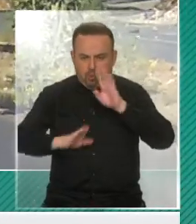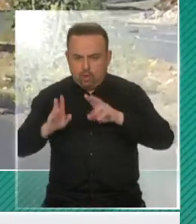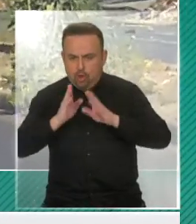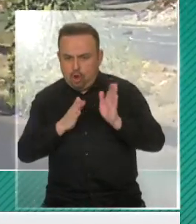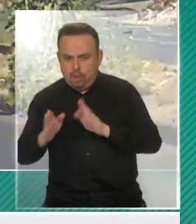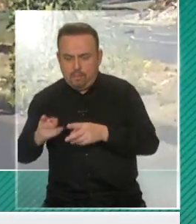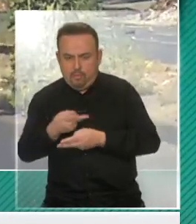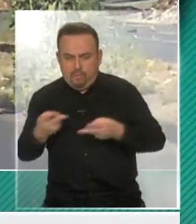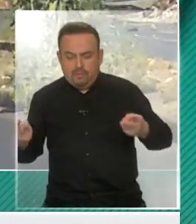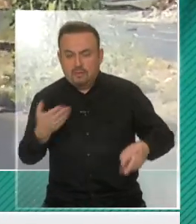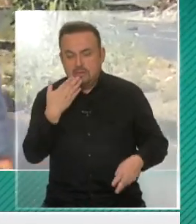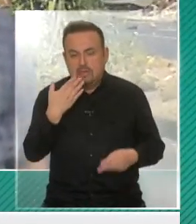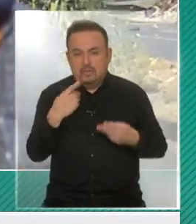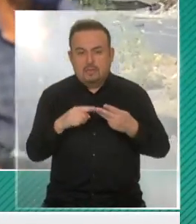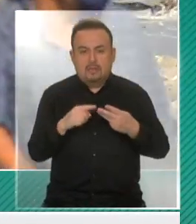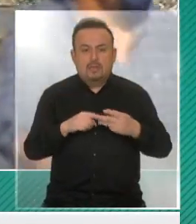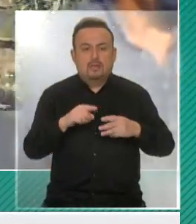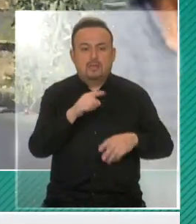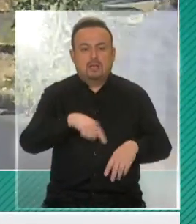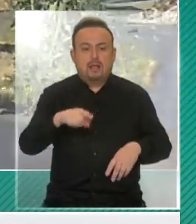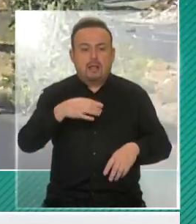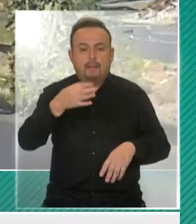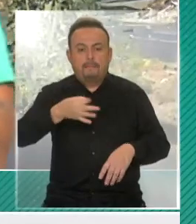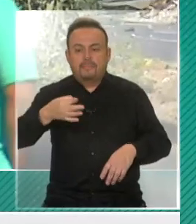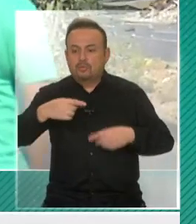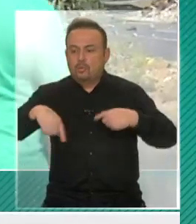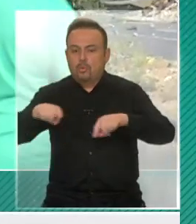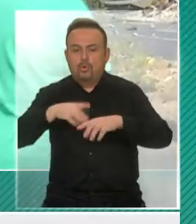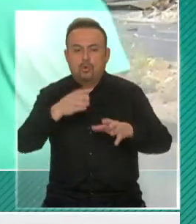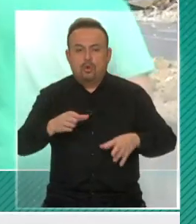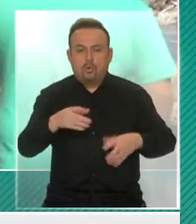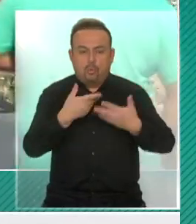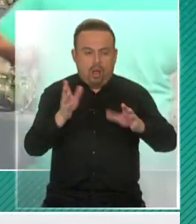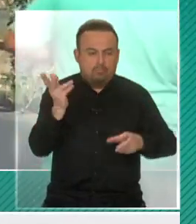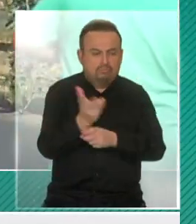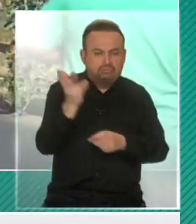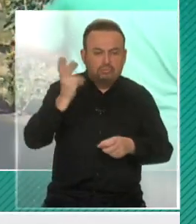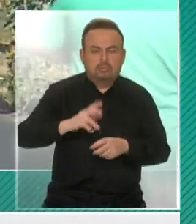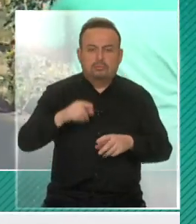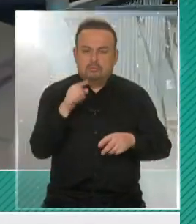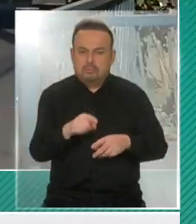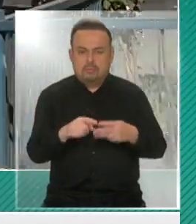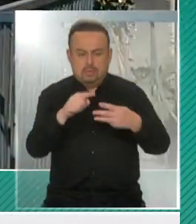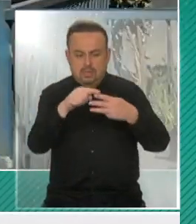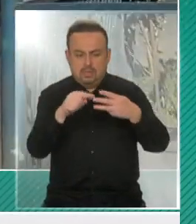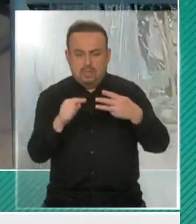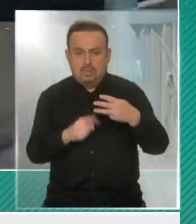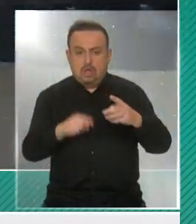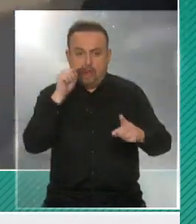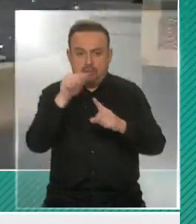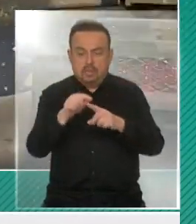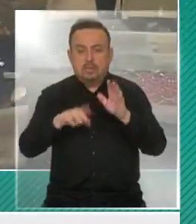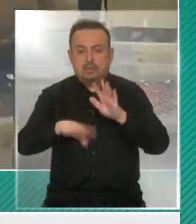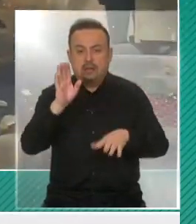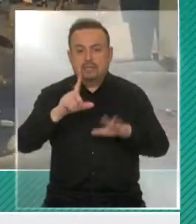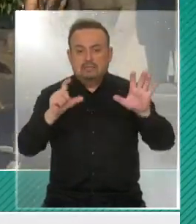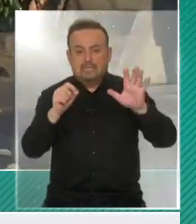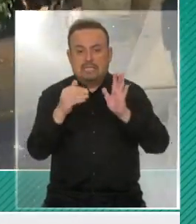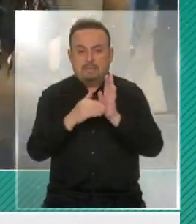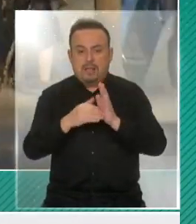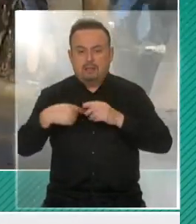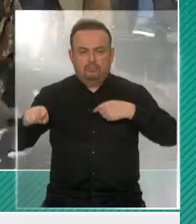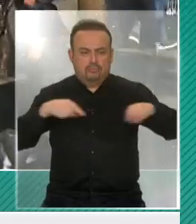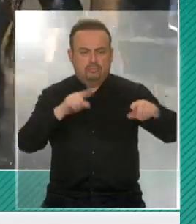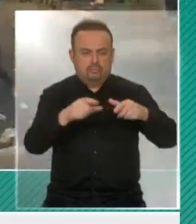público y, por supuesto, proteger la seguridad de las personas y combatir la delincuencia. Y en ese triple objetivo, tenemos hoy día más de 70.000 personas